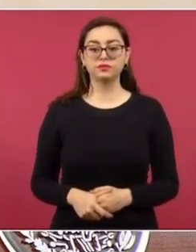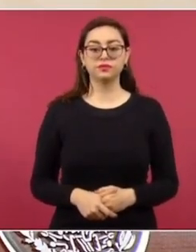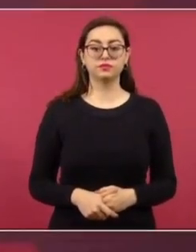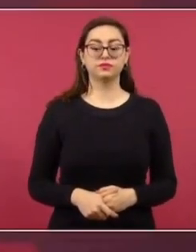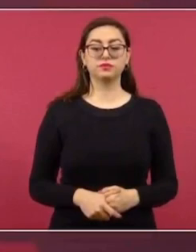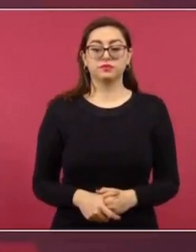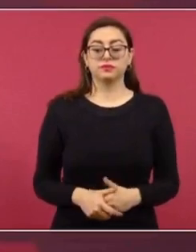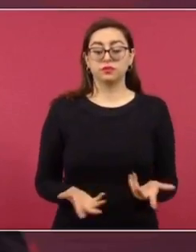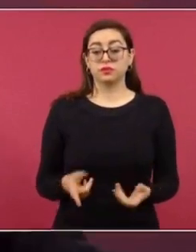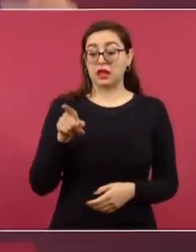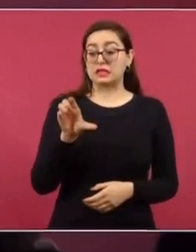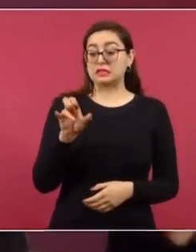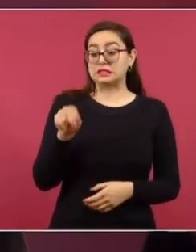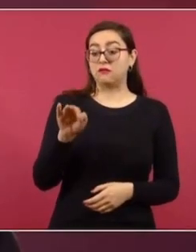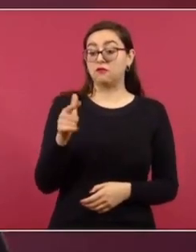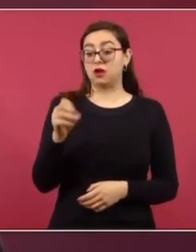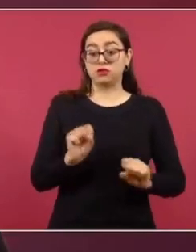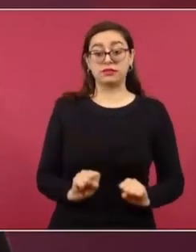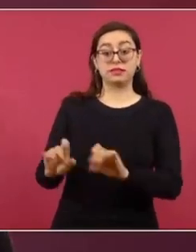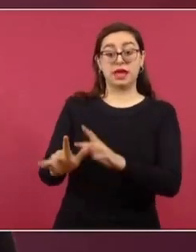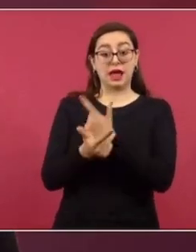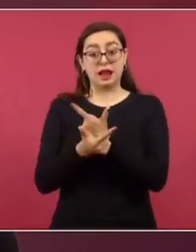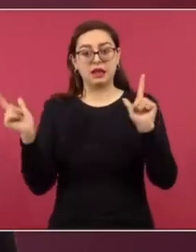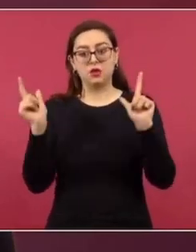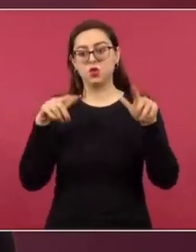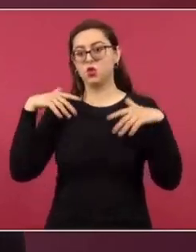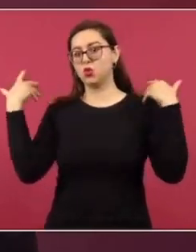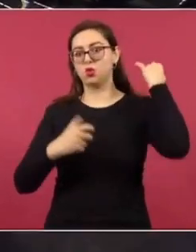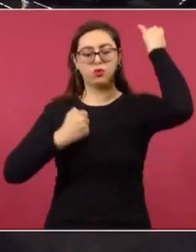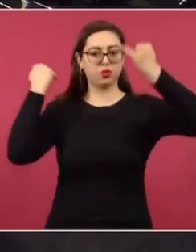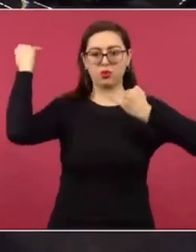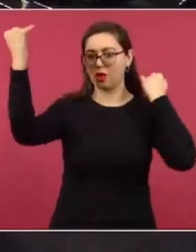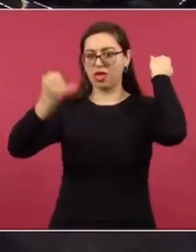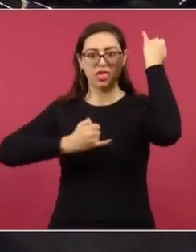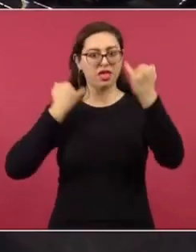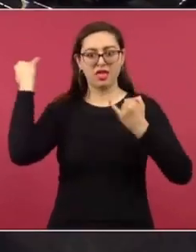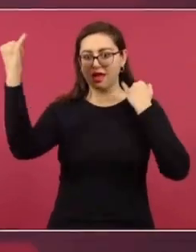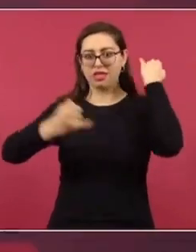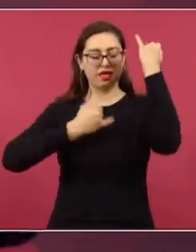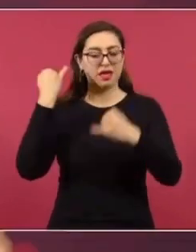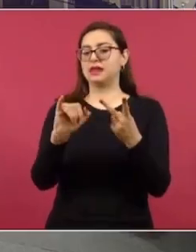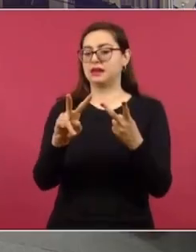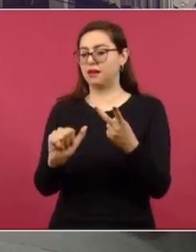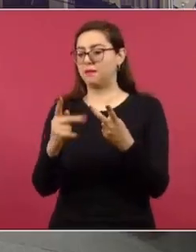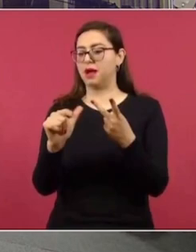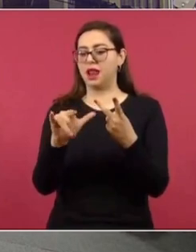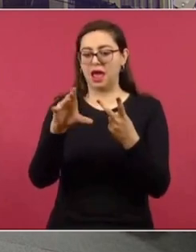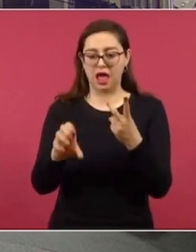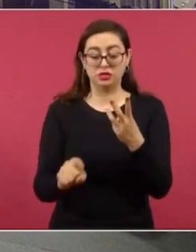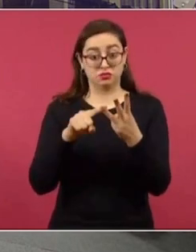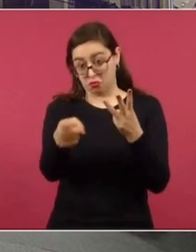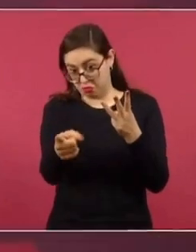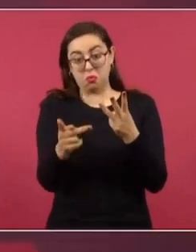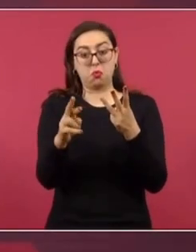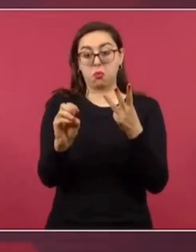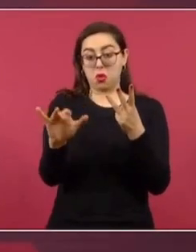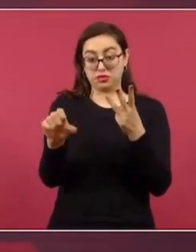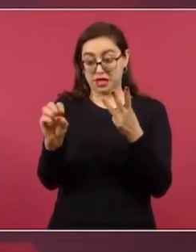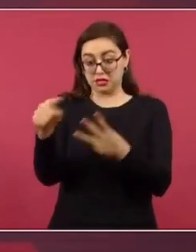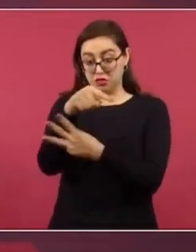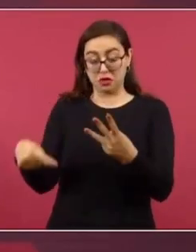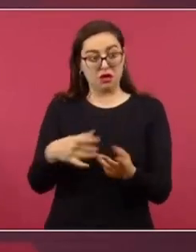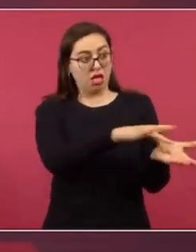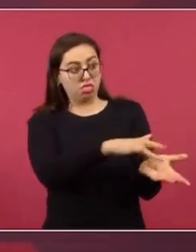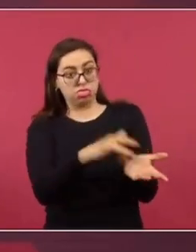al general Cienfuegos, empezaron las articulaciones. Me acuerdo de un ex agente de la DEA, que lo usan para todo, declarando que sí había